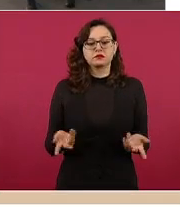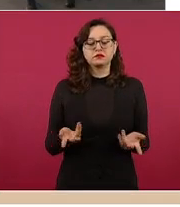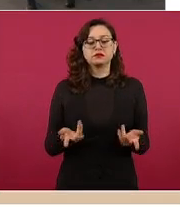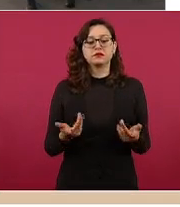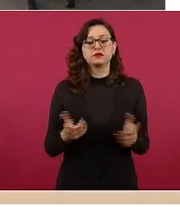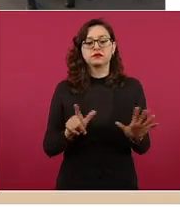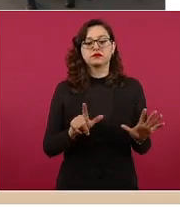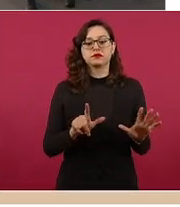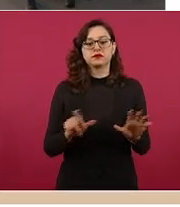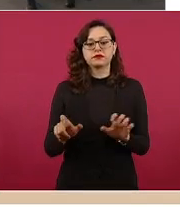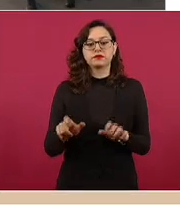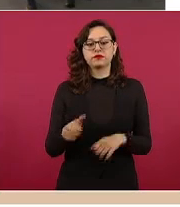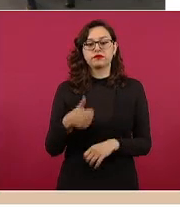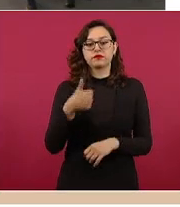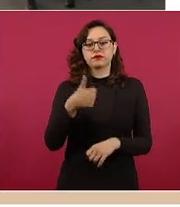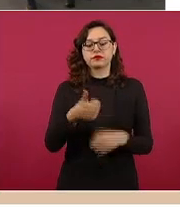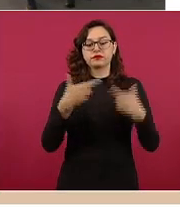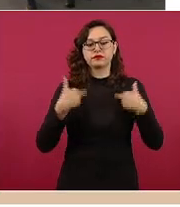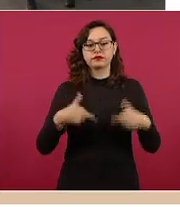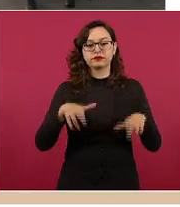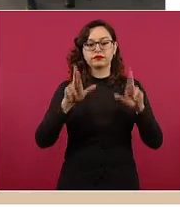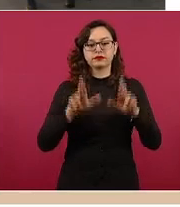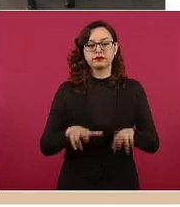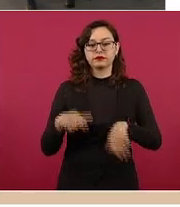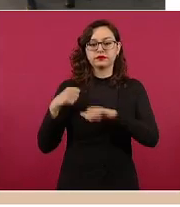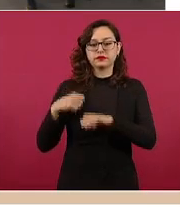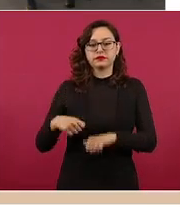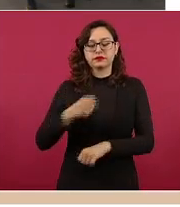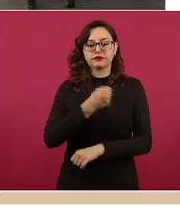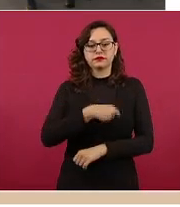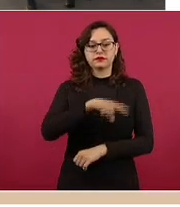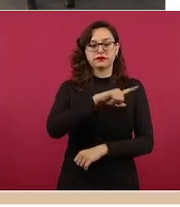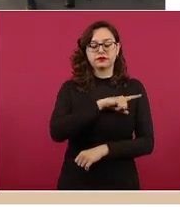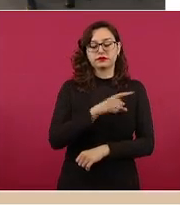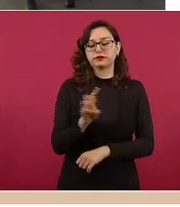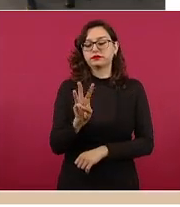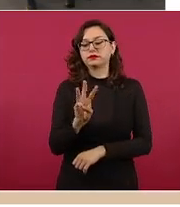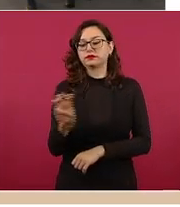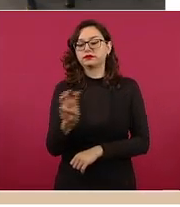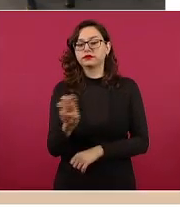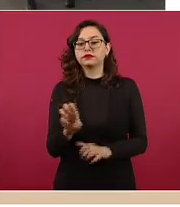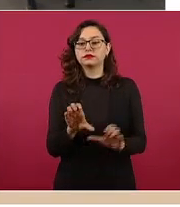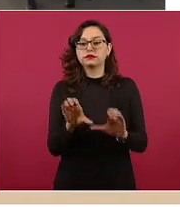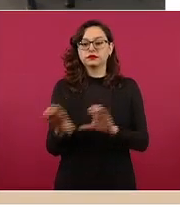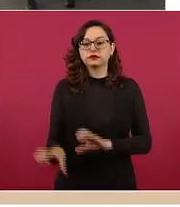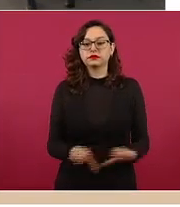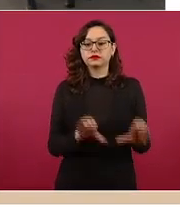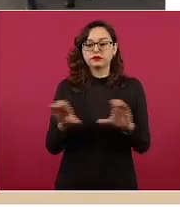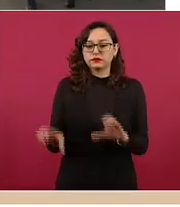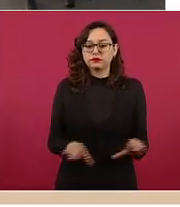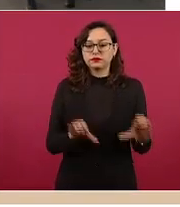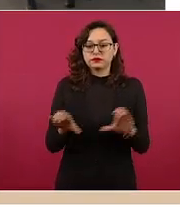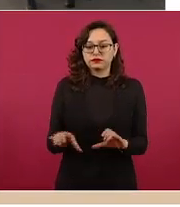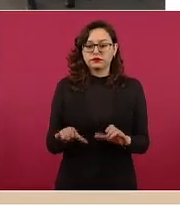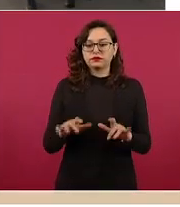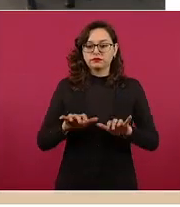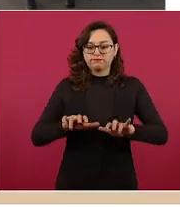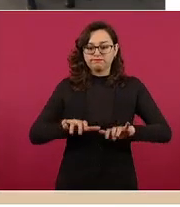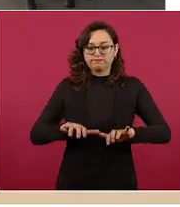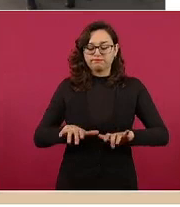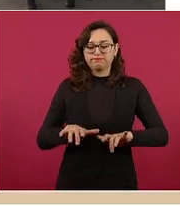representantes del sector salud y se utilizaron 300 computadoras para poder trabajar en ello,